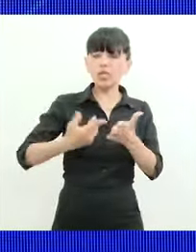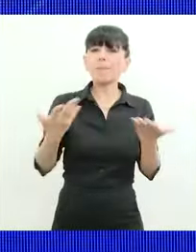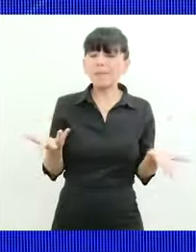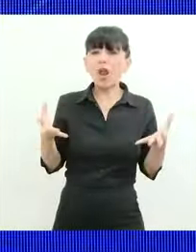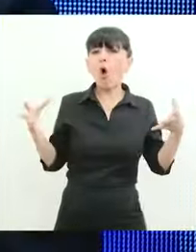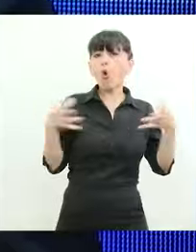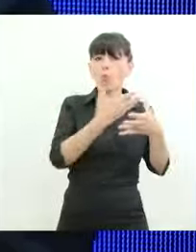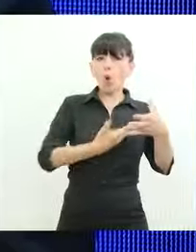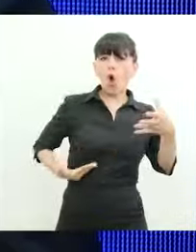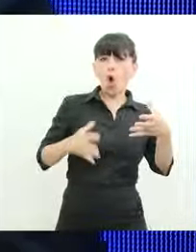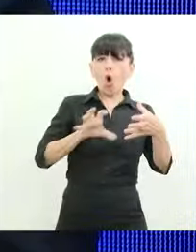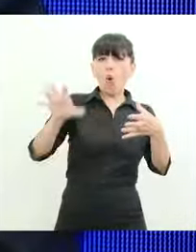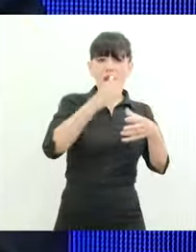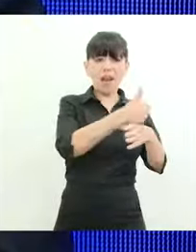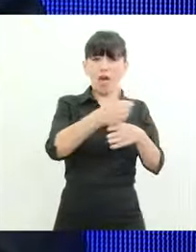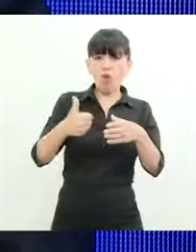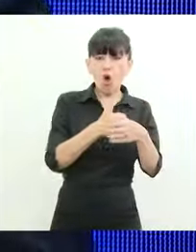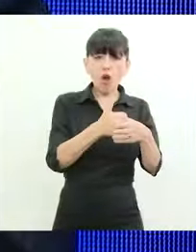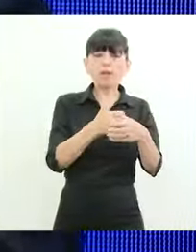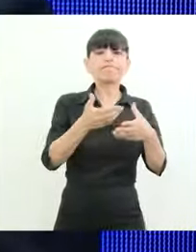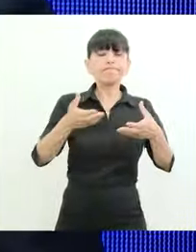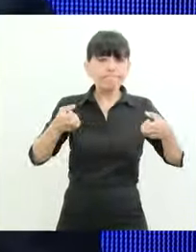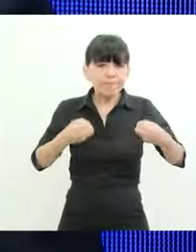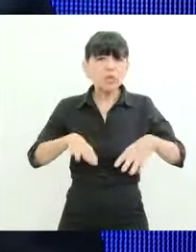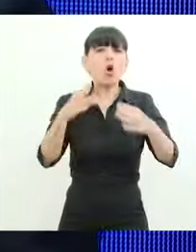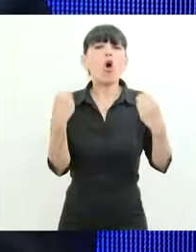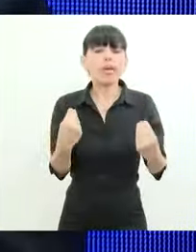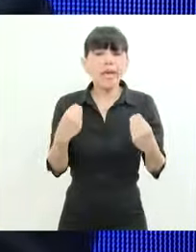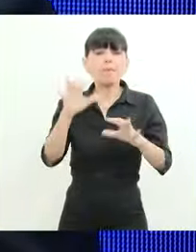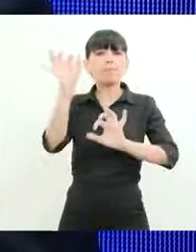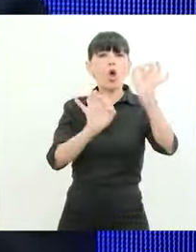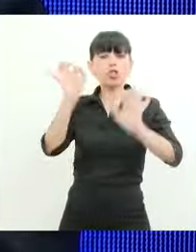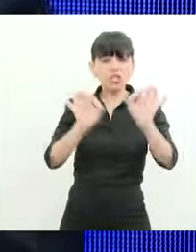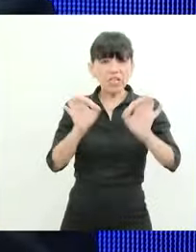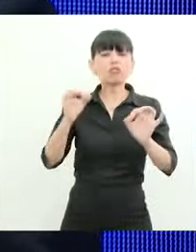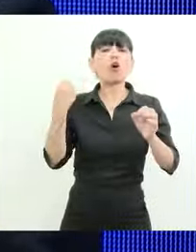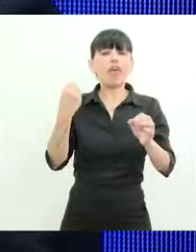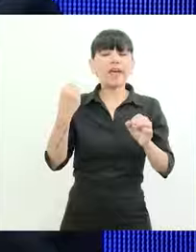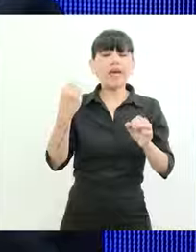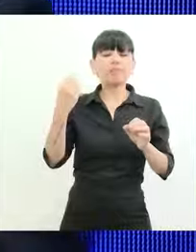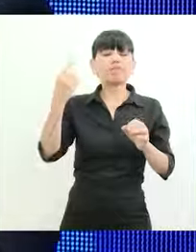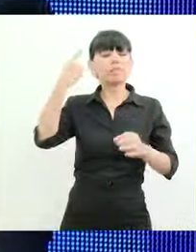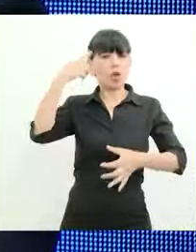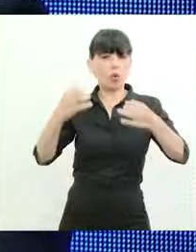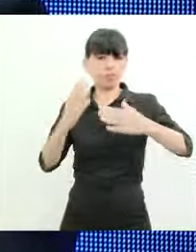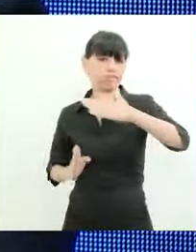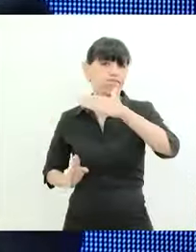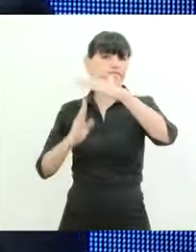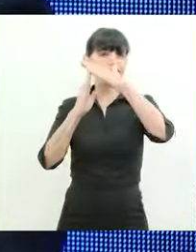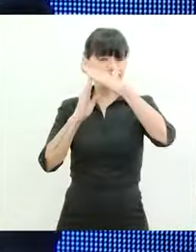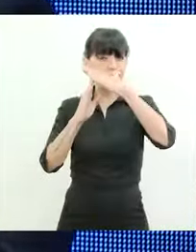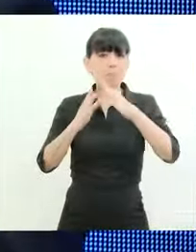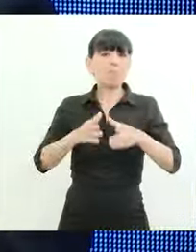gobernadores en un momento impulsó un proyecto de una corte suprema federal ampliada usted como presidente